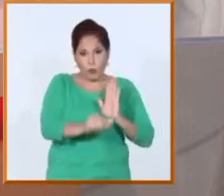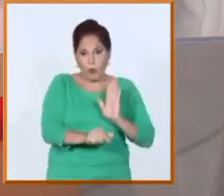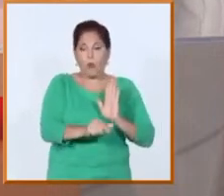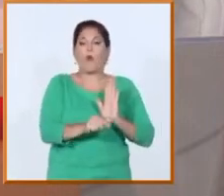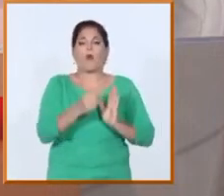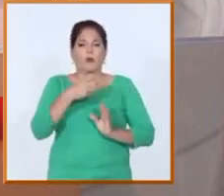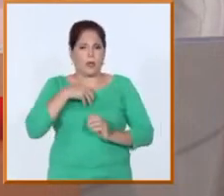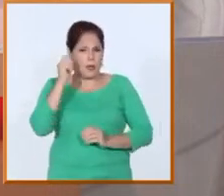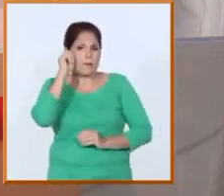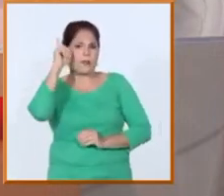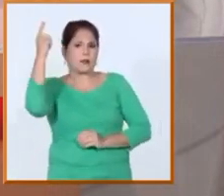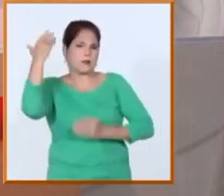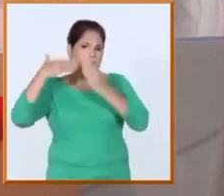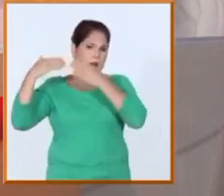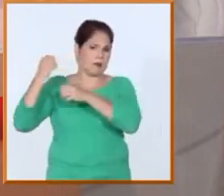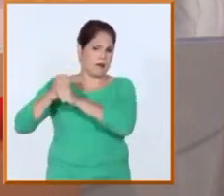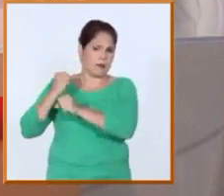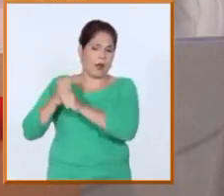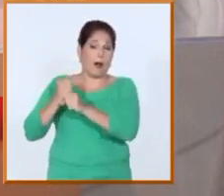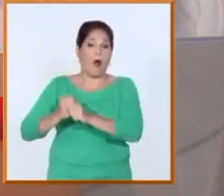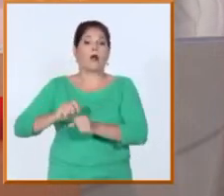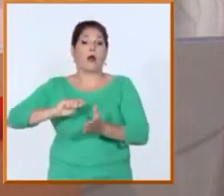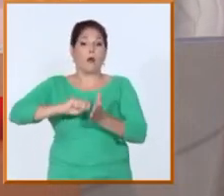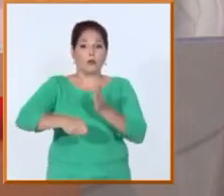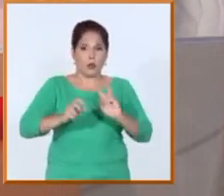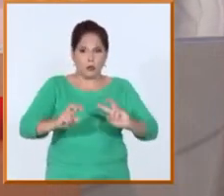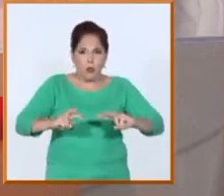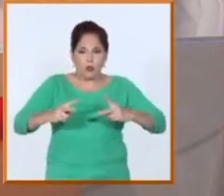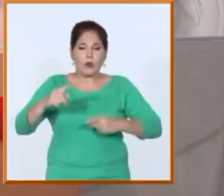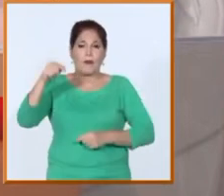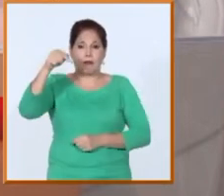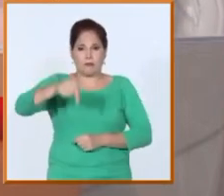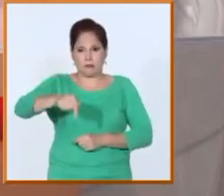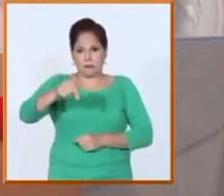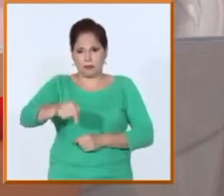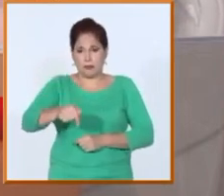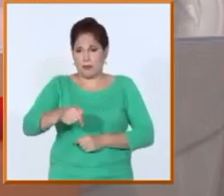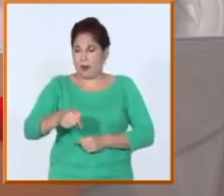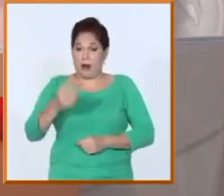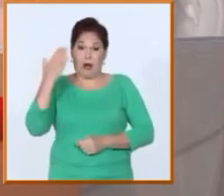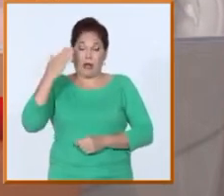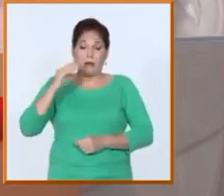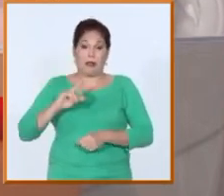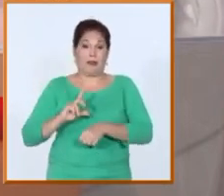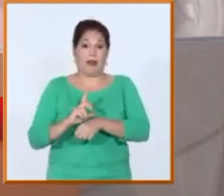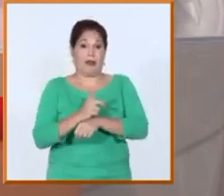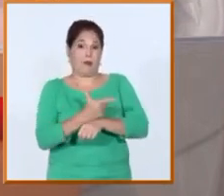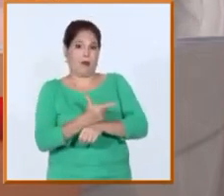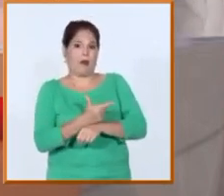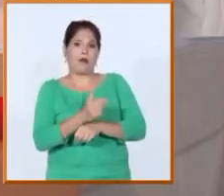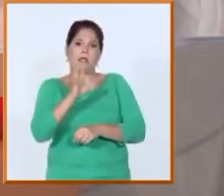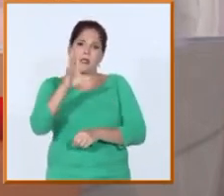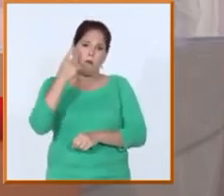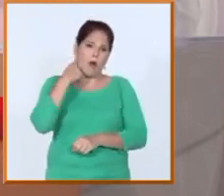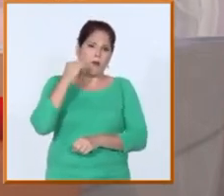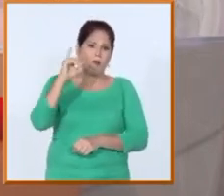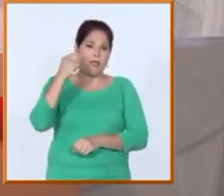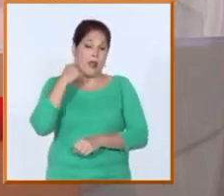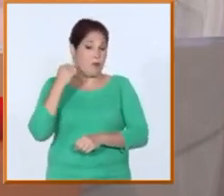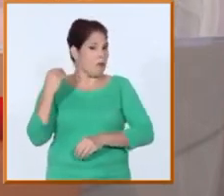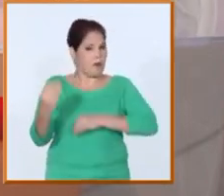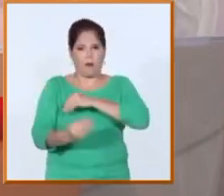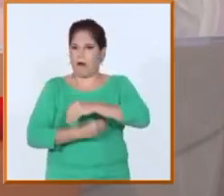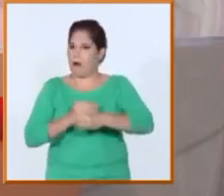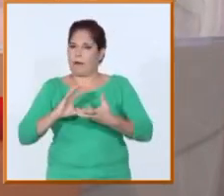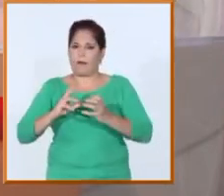con una experiencia sólida para poder hacer en breve tiempo lo que antes nos demoraba quizás 5 o 6 años para cambiar, ¿no?